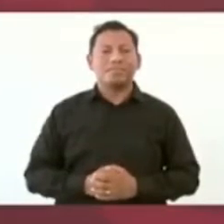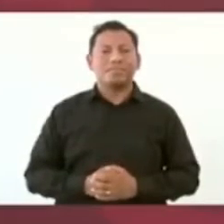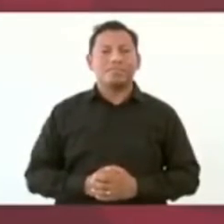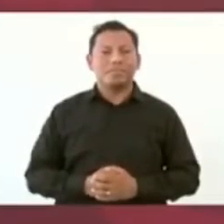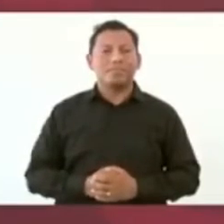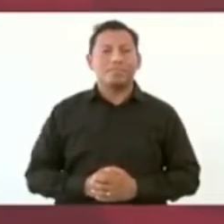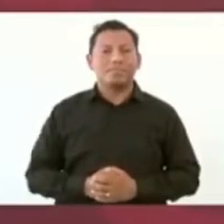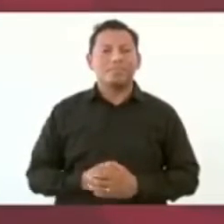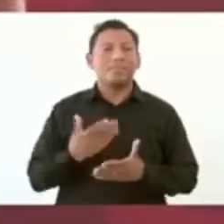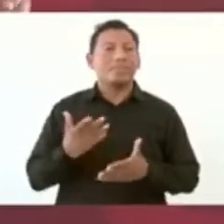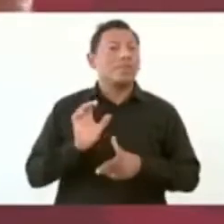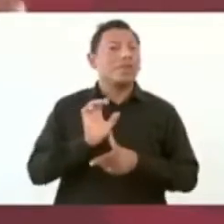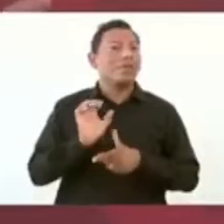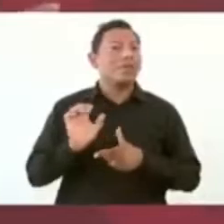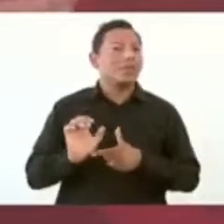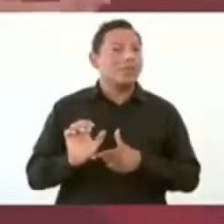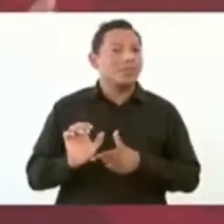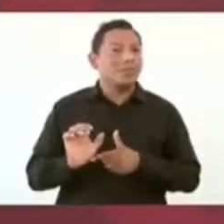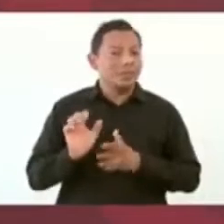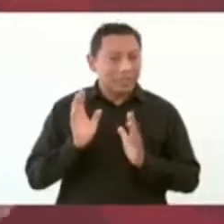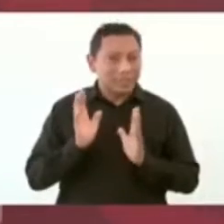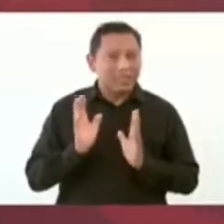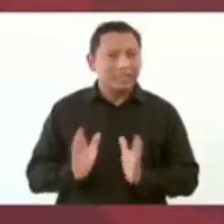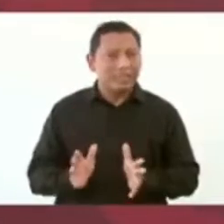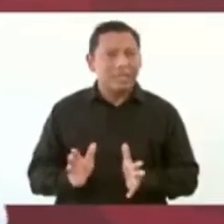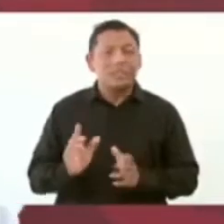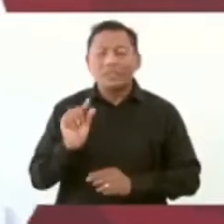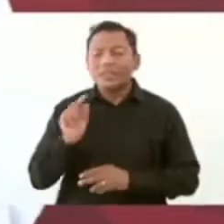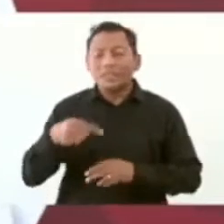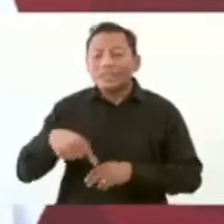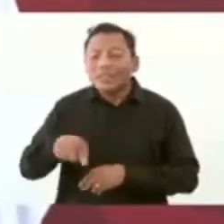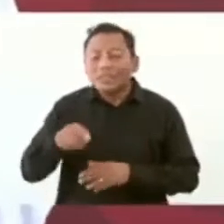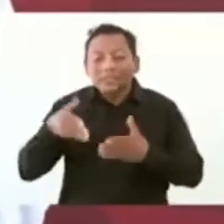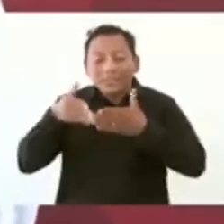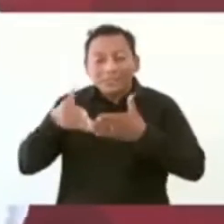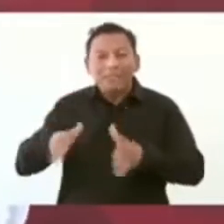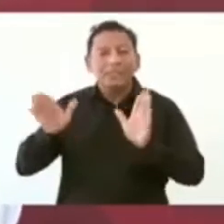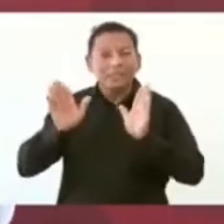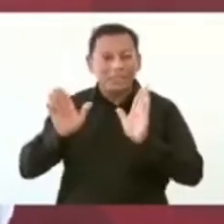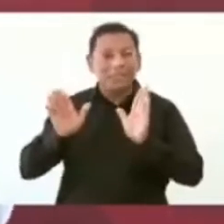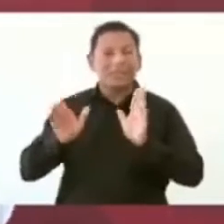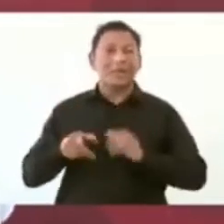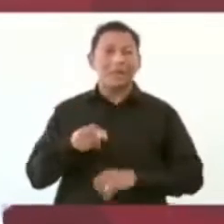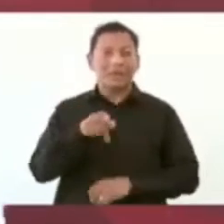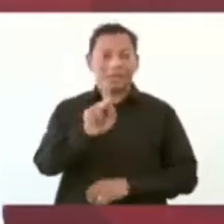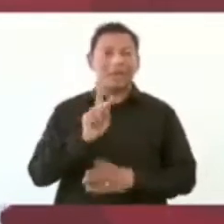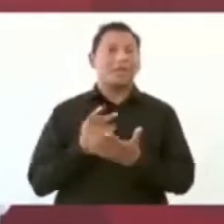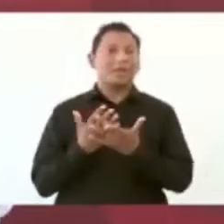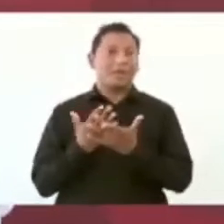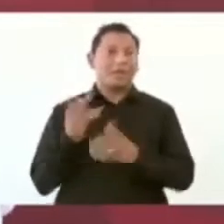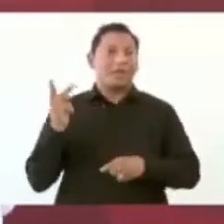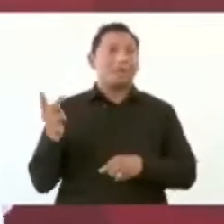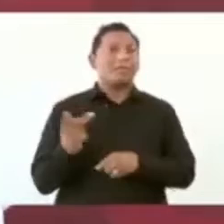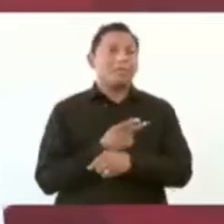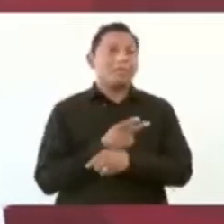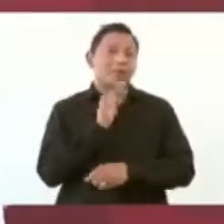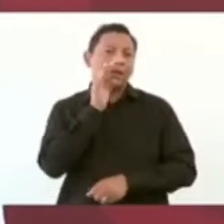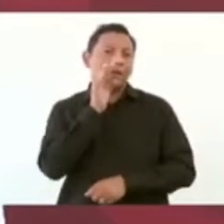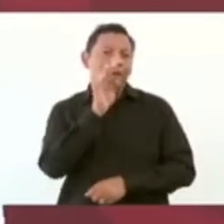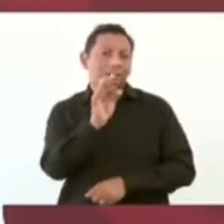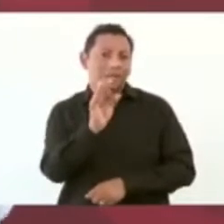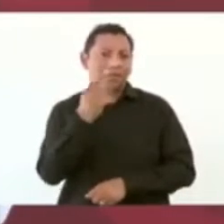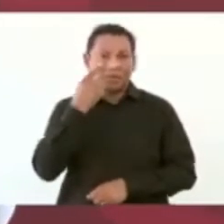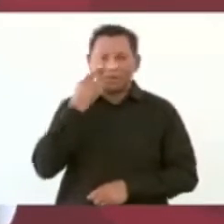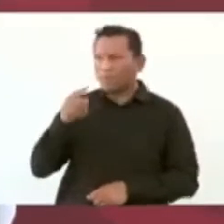Entonces, ya se va a inaugurar la refinería, pero ¿qué sucede en todas